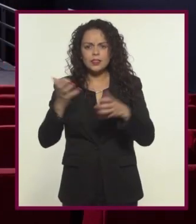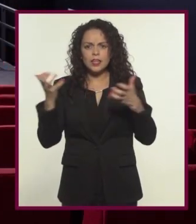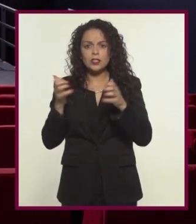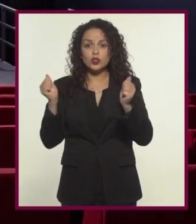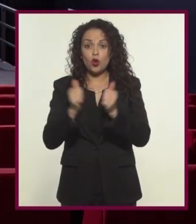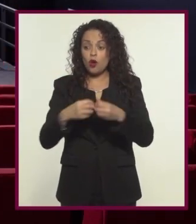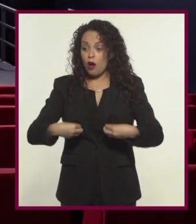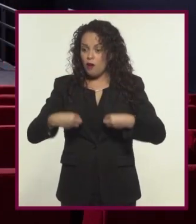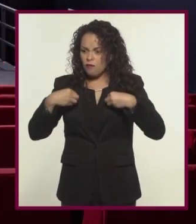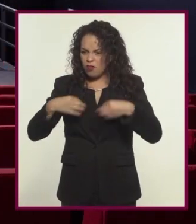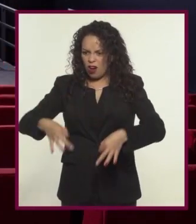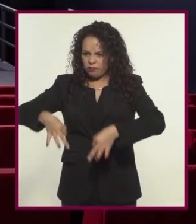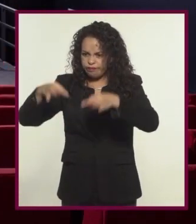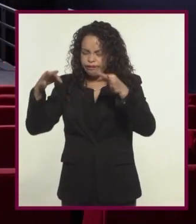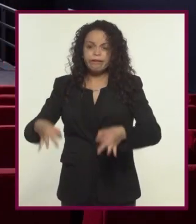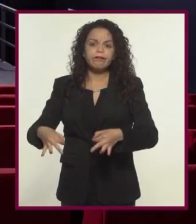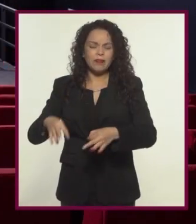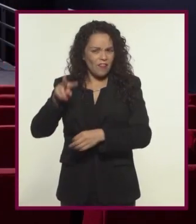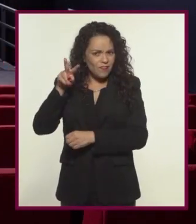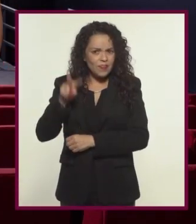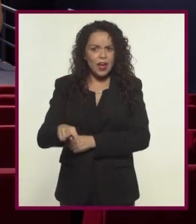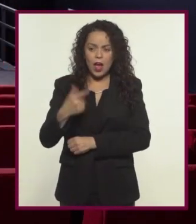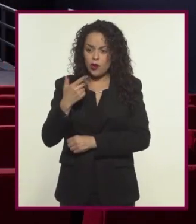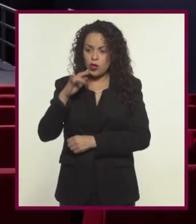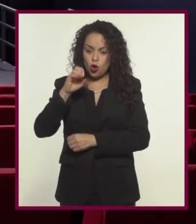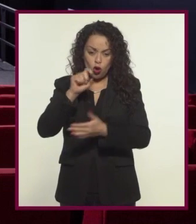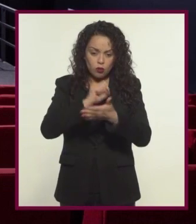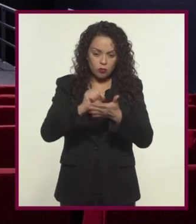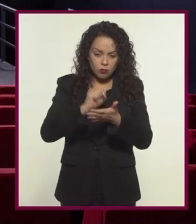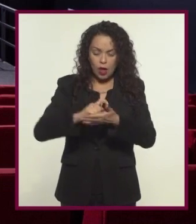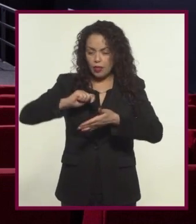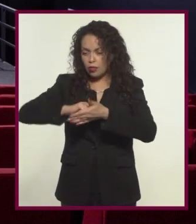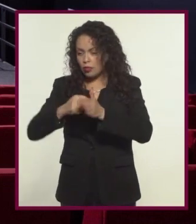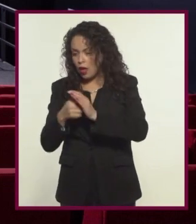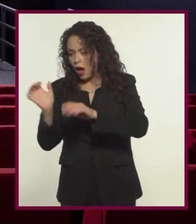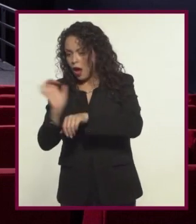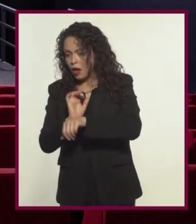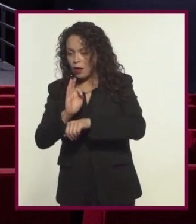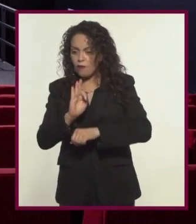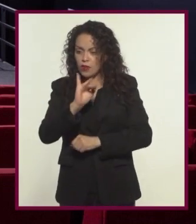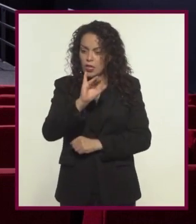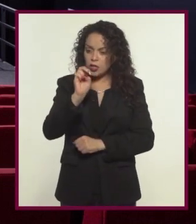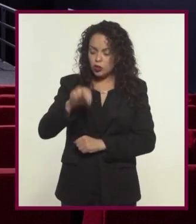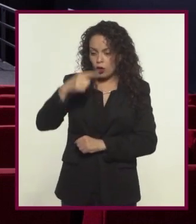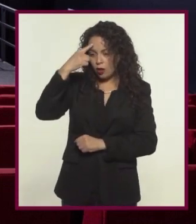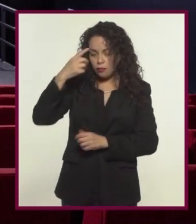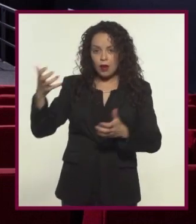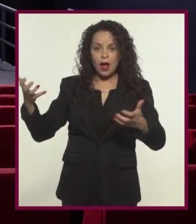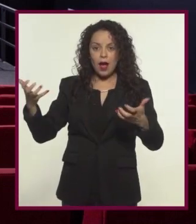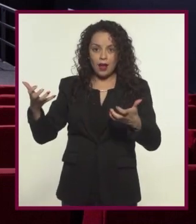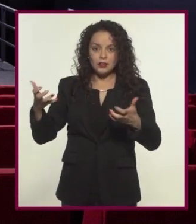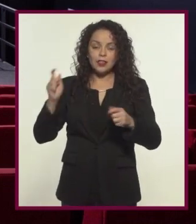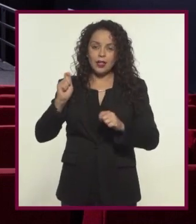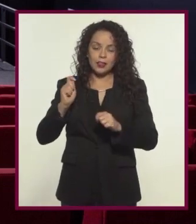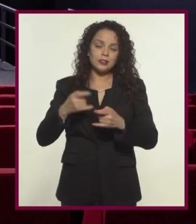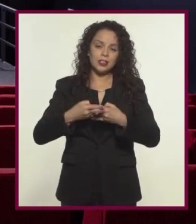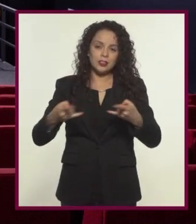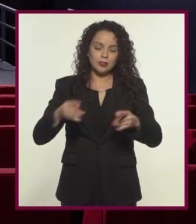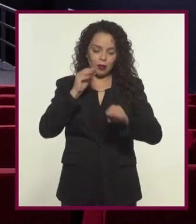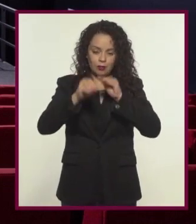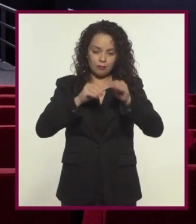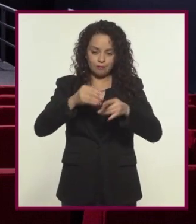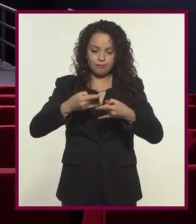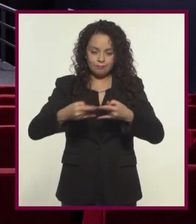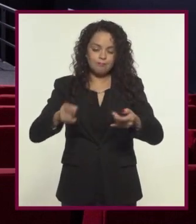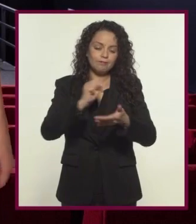se refiere a las películas basadas en hechos reales se apoyan en un guión y en técnicas cinematográficas de la ficción para construir